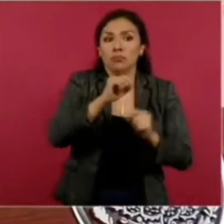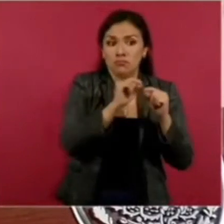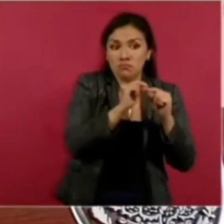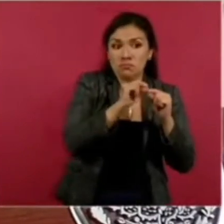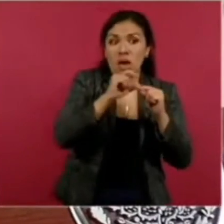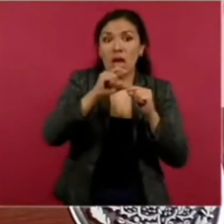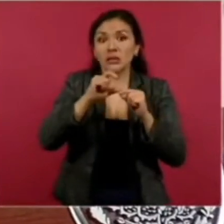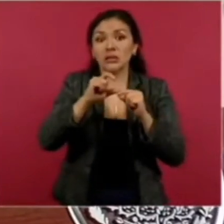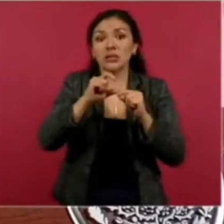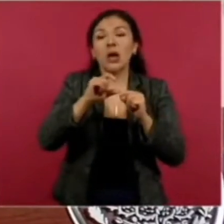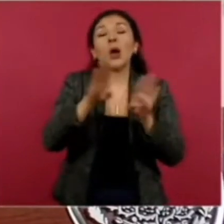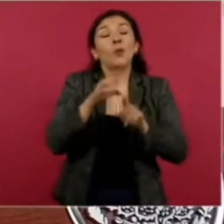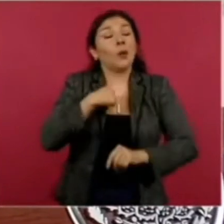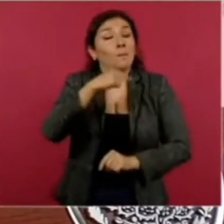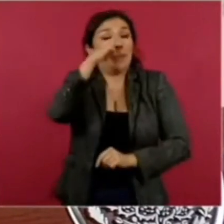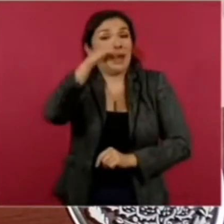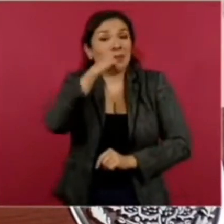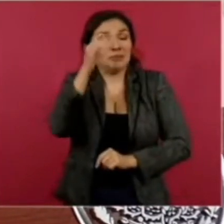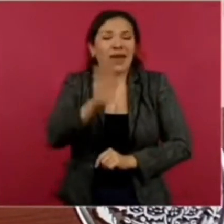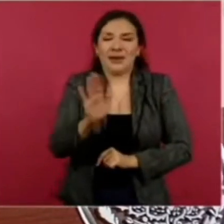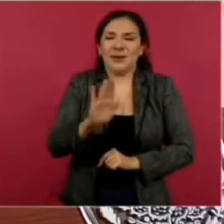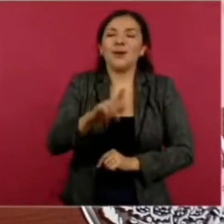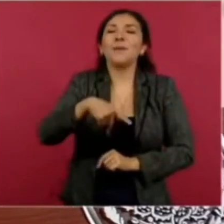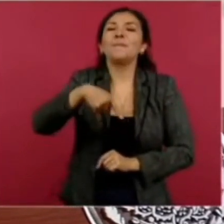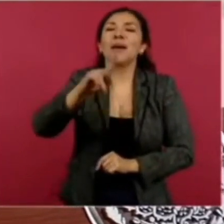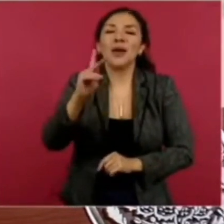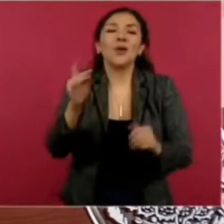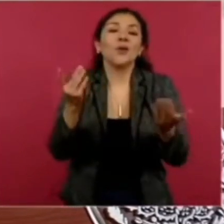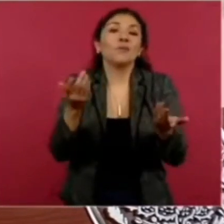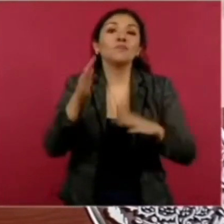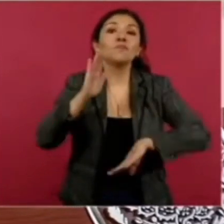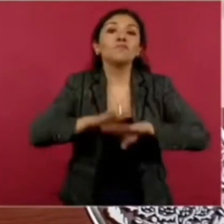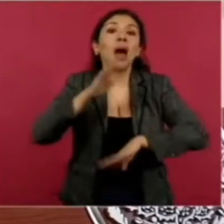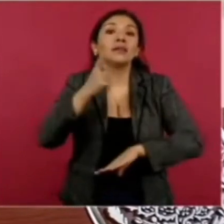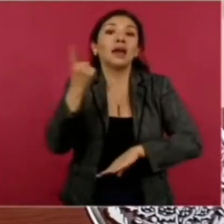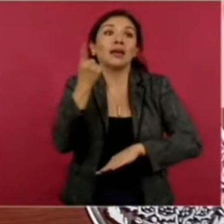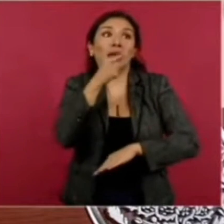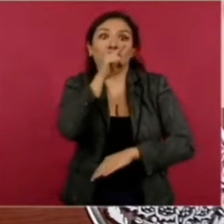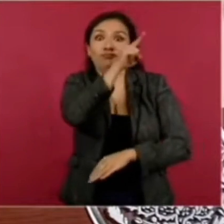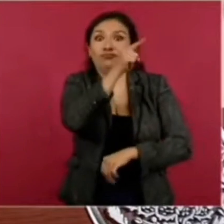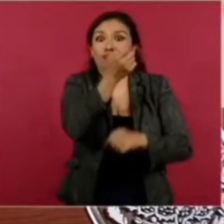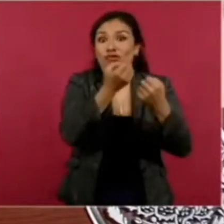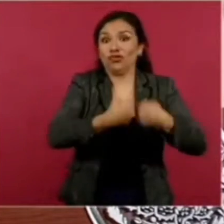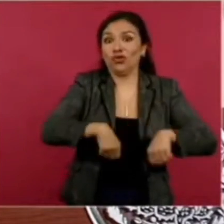no es para presumir, que las que tienen nuestros socios,